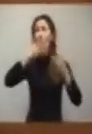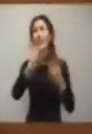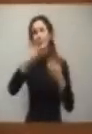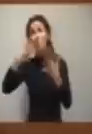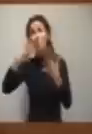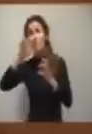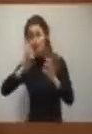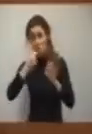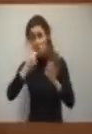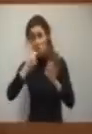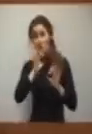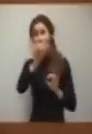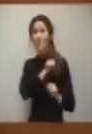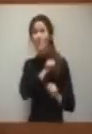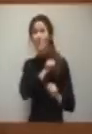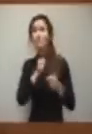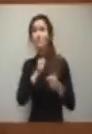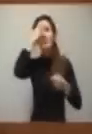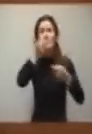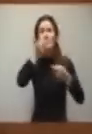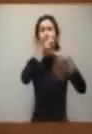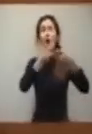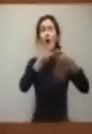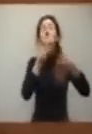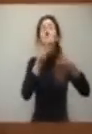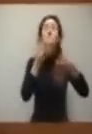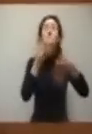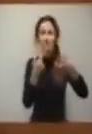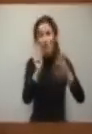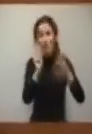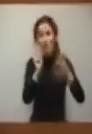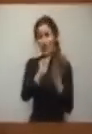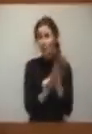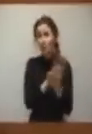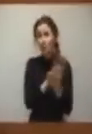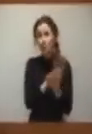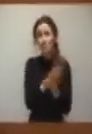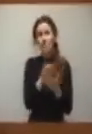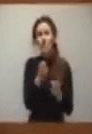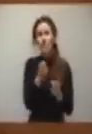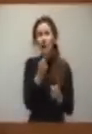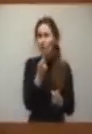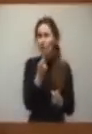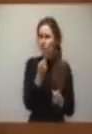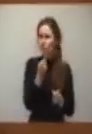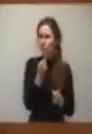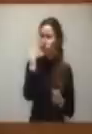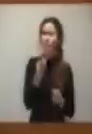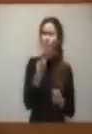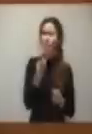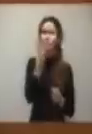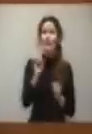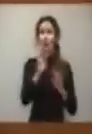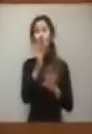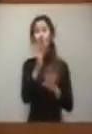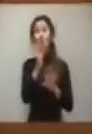eran las comunidades que estaban en cabeza. Y estos son datos referidos al año 2008, que era cuando, fíjese de